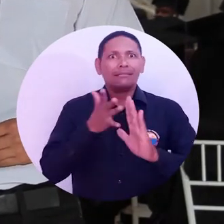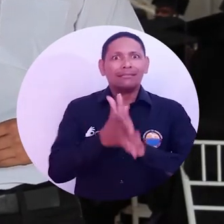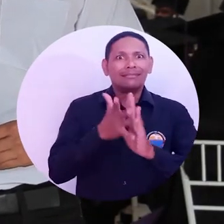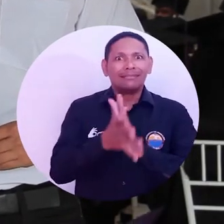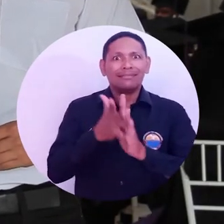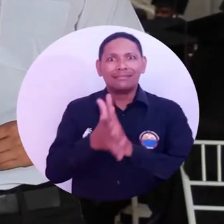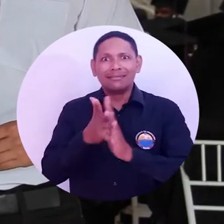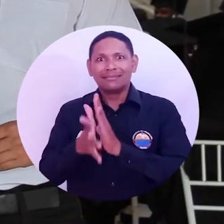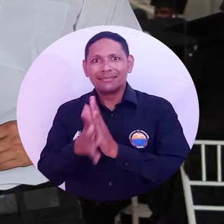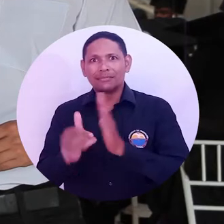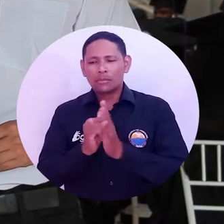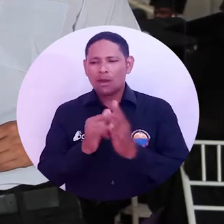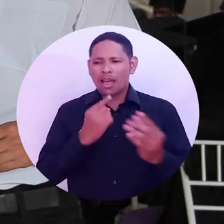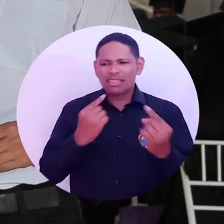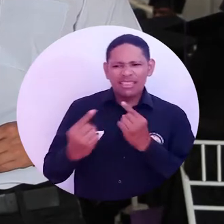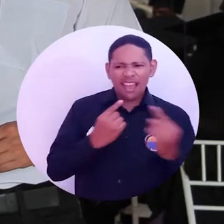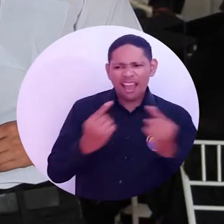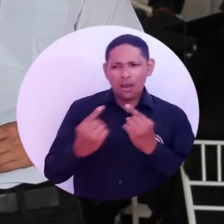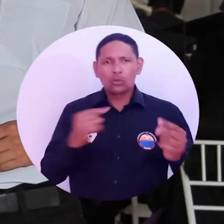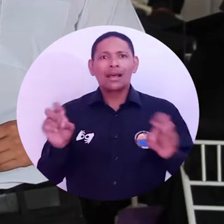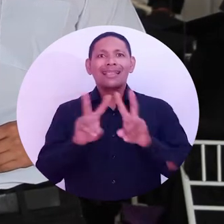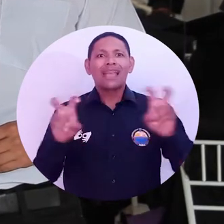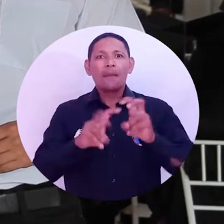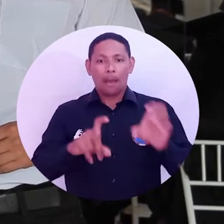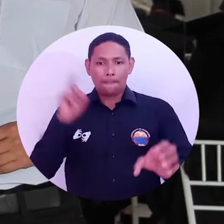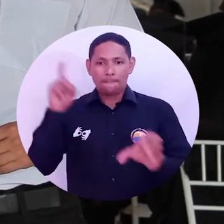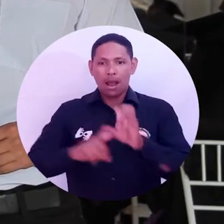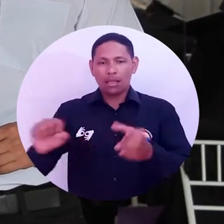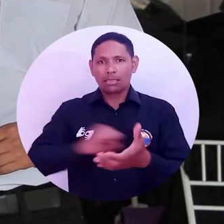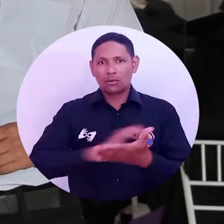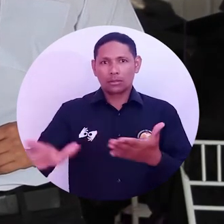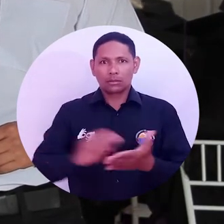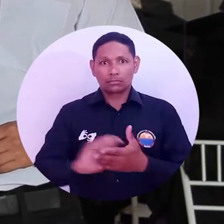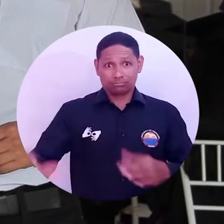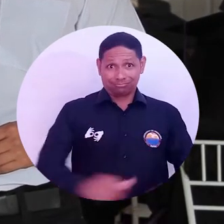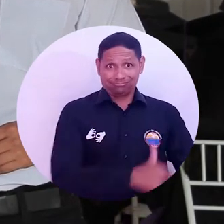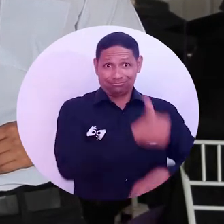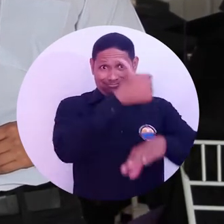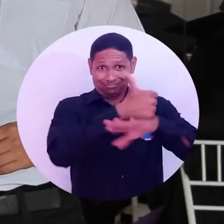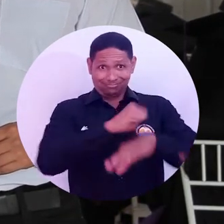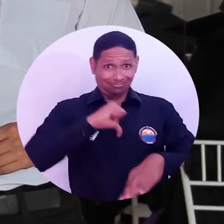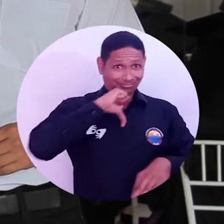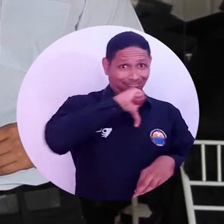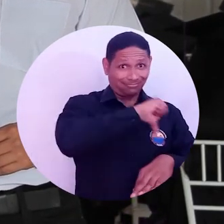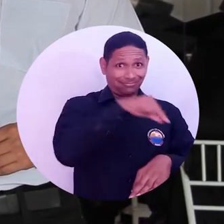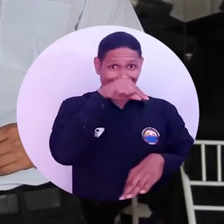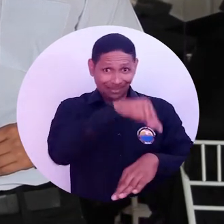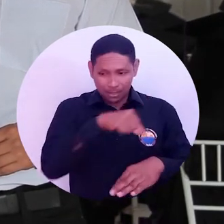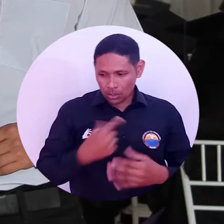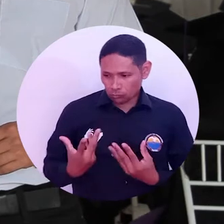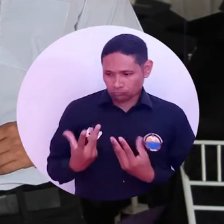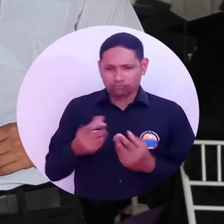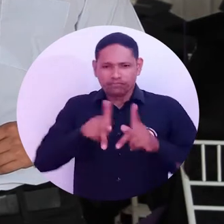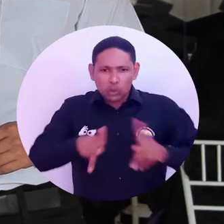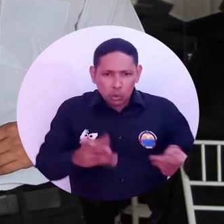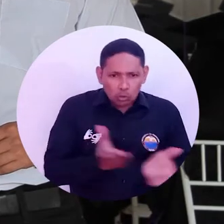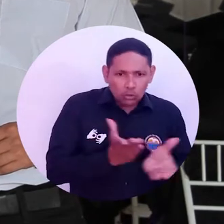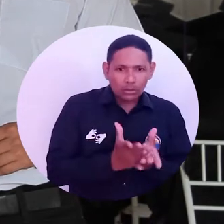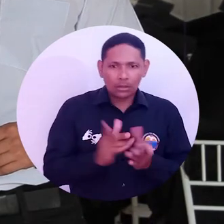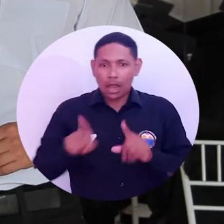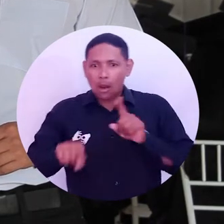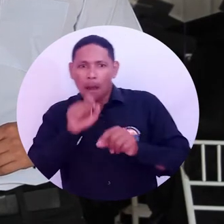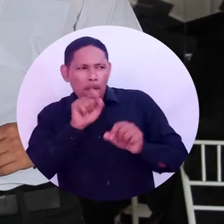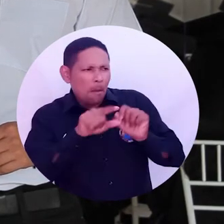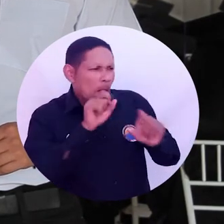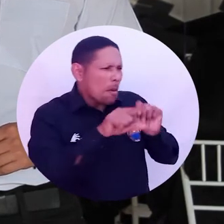más información referente a los diálogos sobre matrícula cero que se adelantaron con el rector de la Universidad del Magdalena, Pablo Vera Salazar,